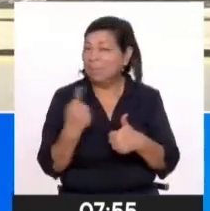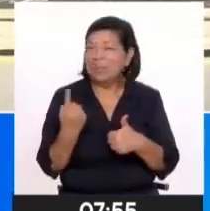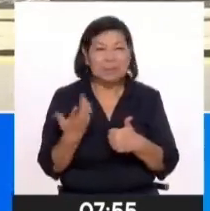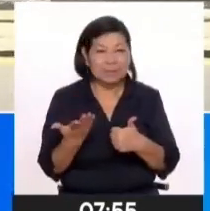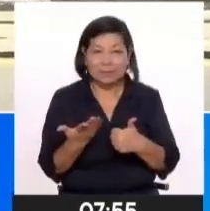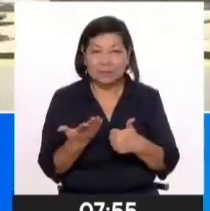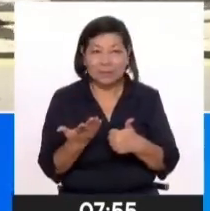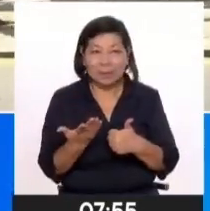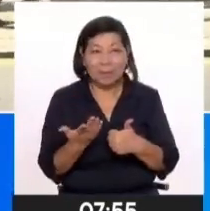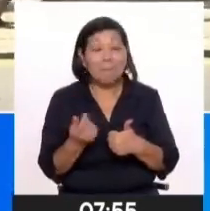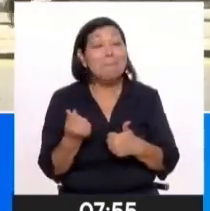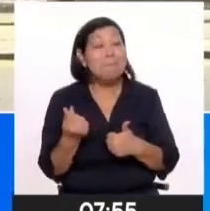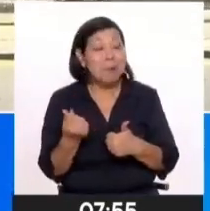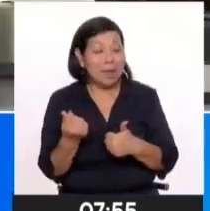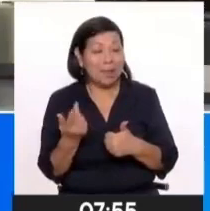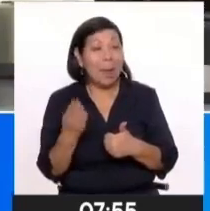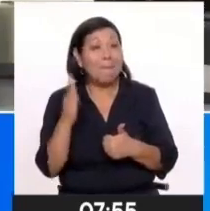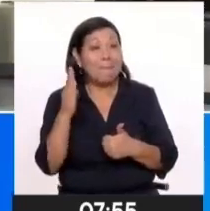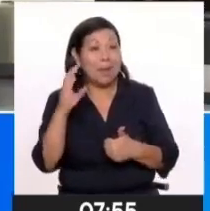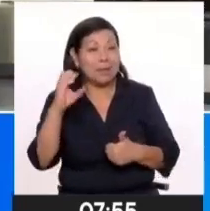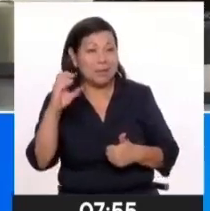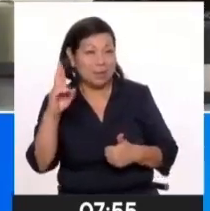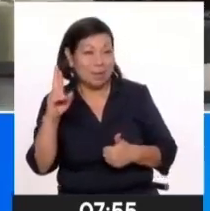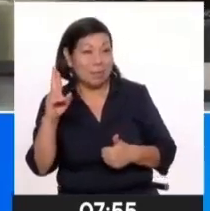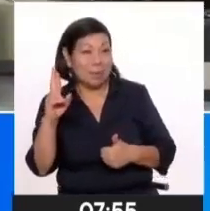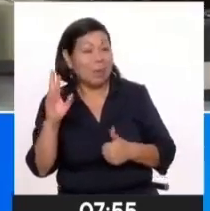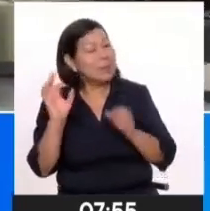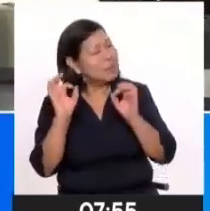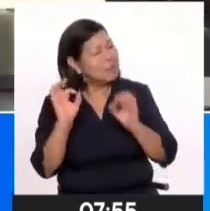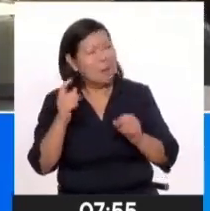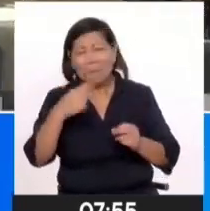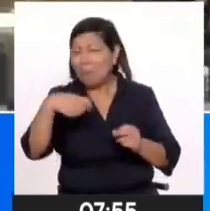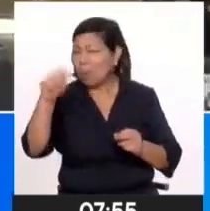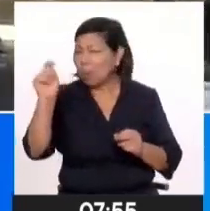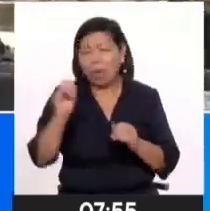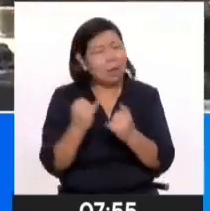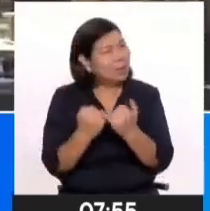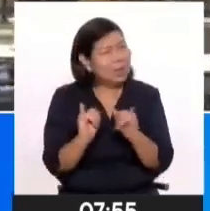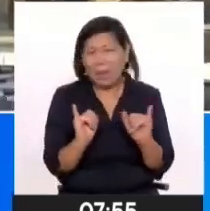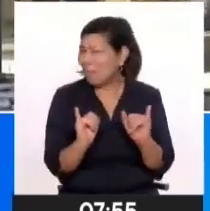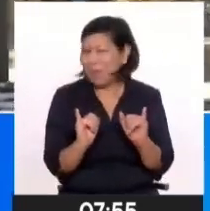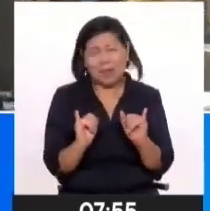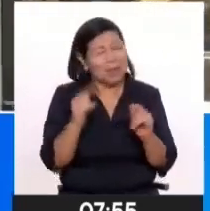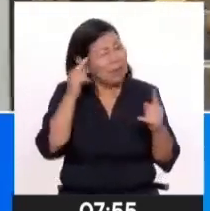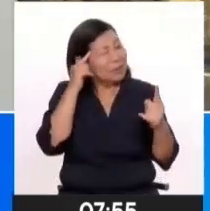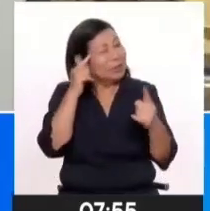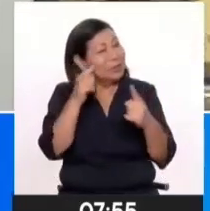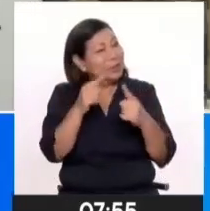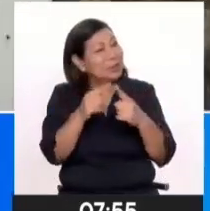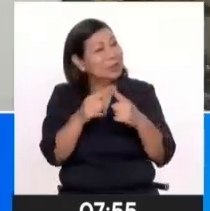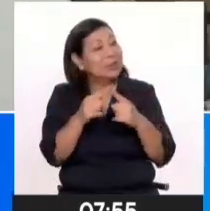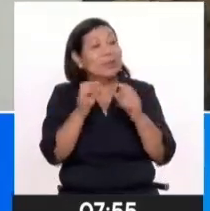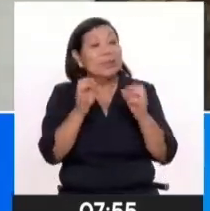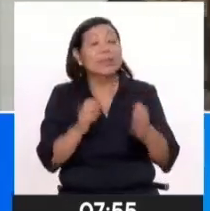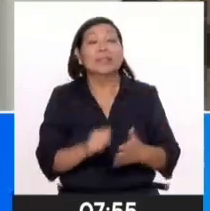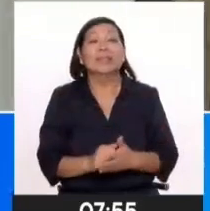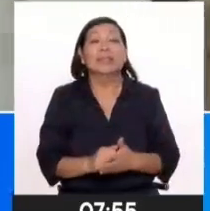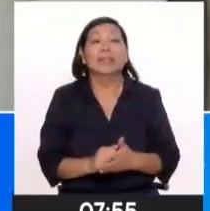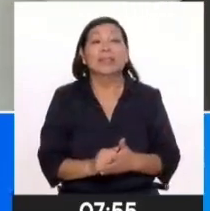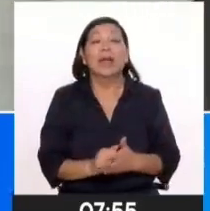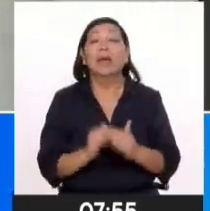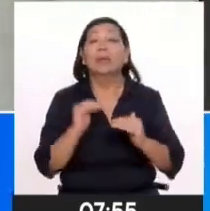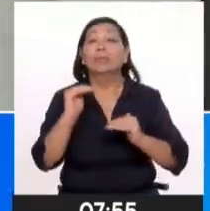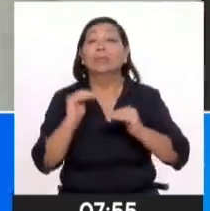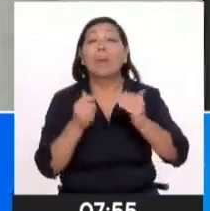según información actualizada del BCR. ¿Es momento de comprar dólares? Por semanas consecutivas,